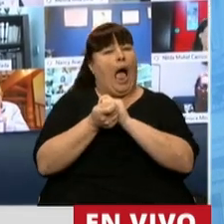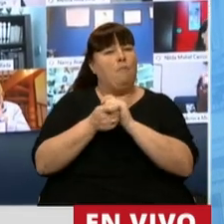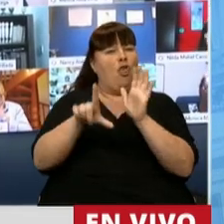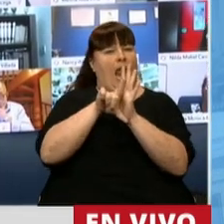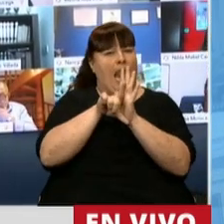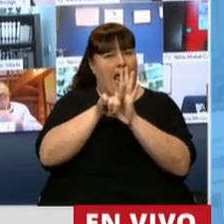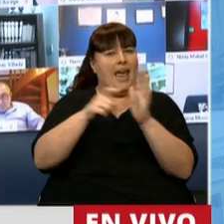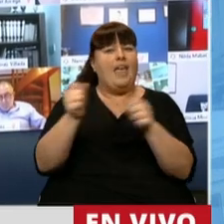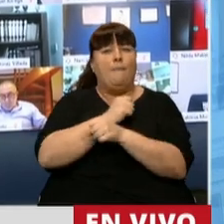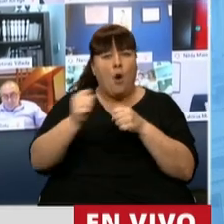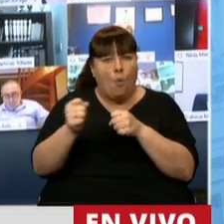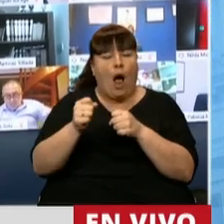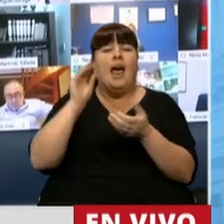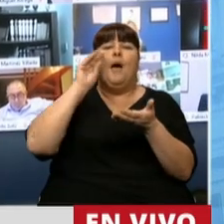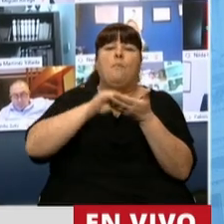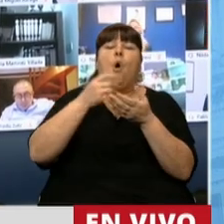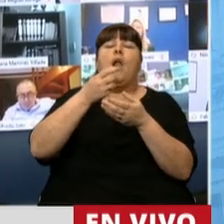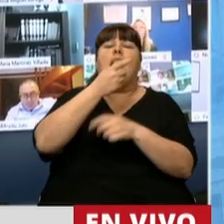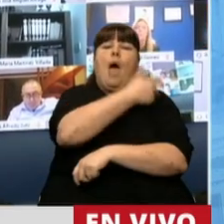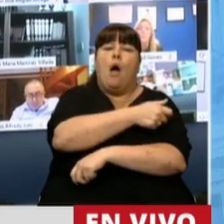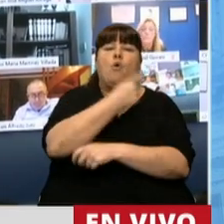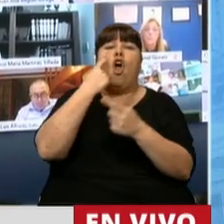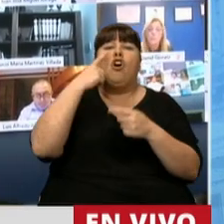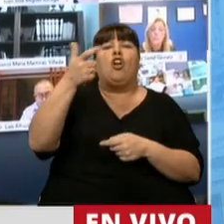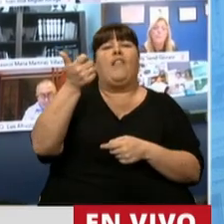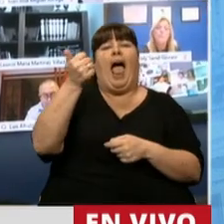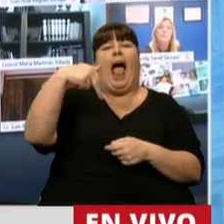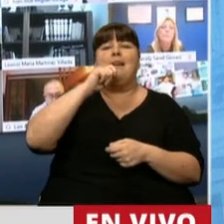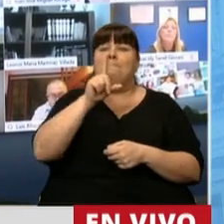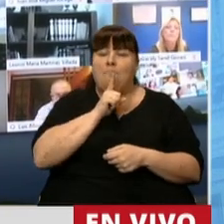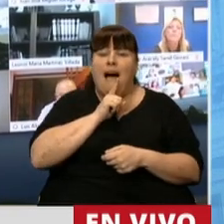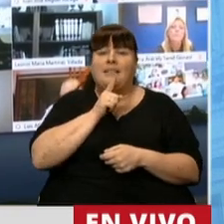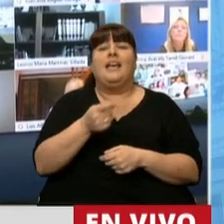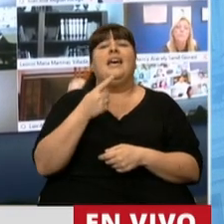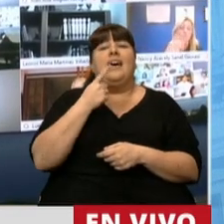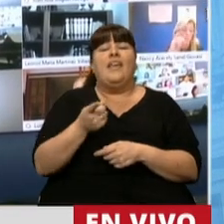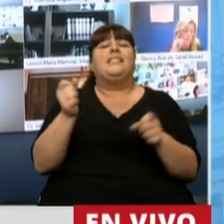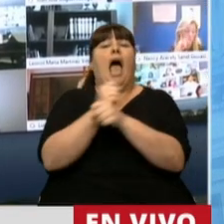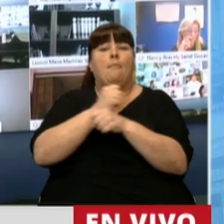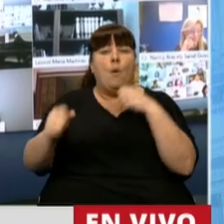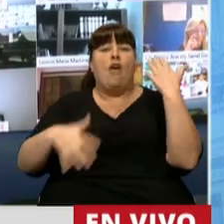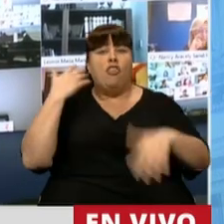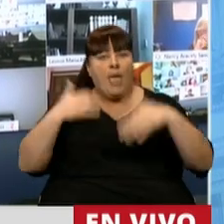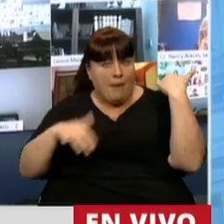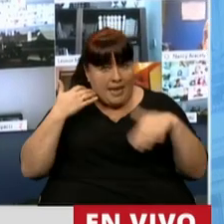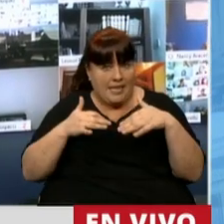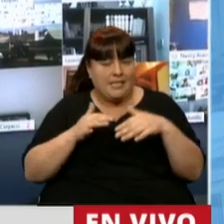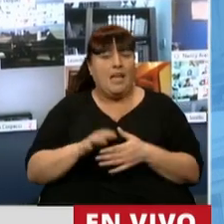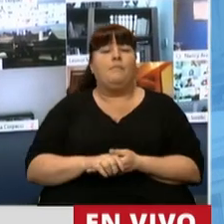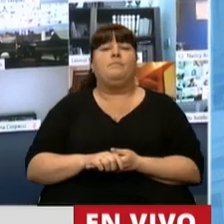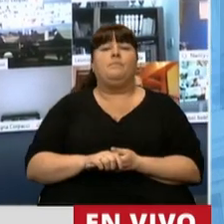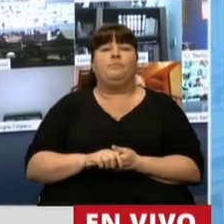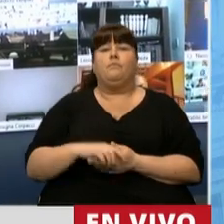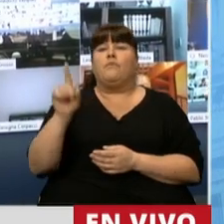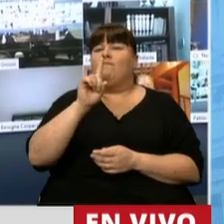de la normativa de aprobación y registración de las vacunas que regula la ANMAC haciendo referencia a una aprobación de emergencia cuyos